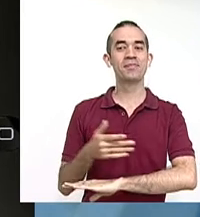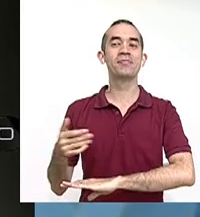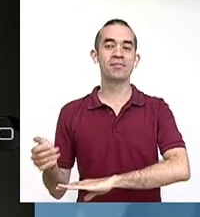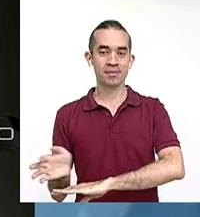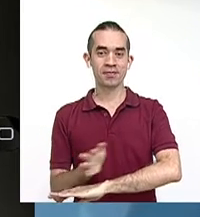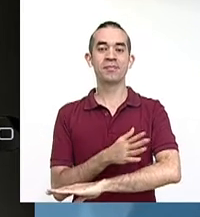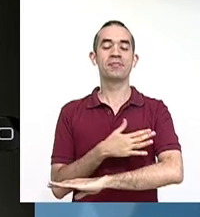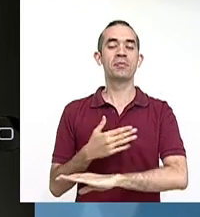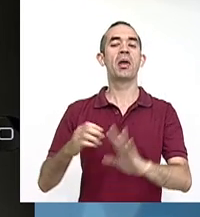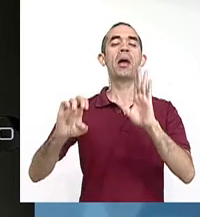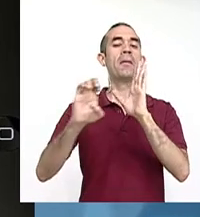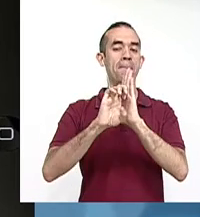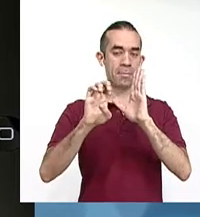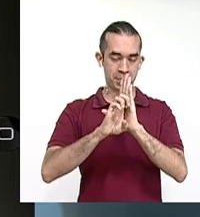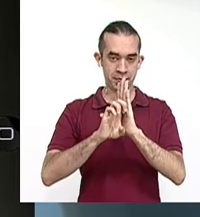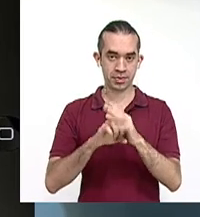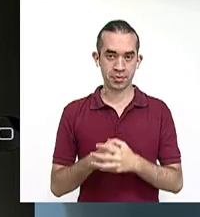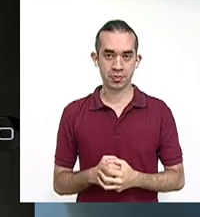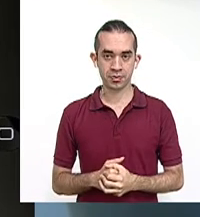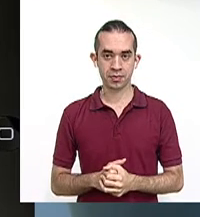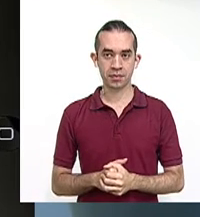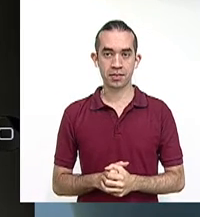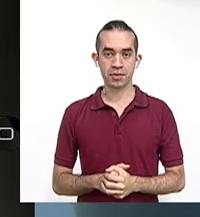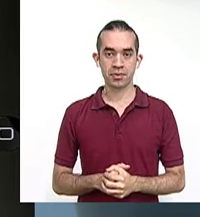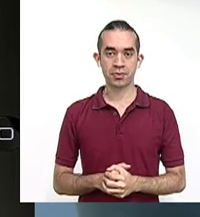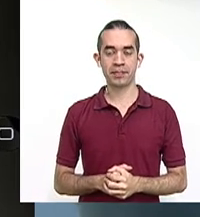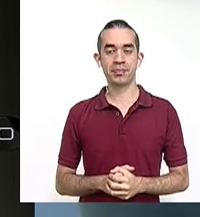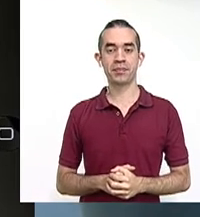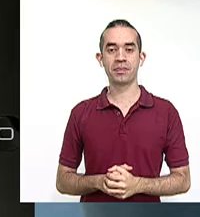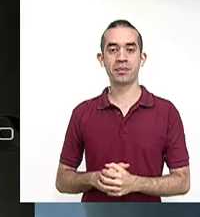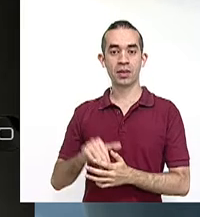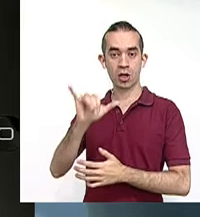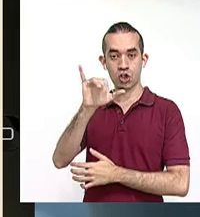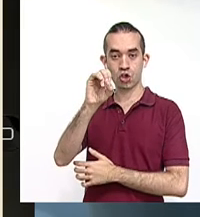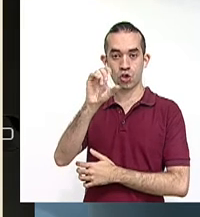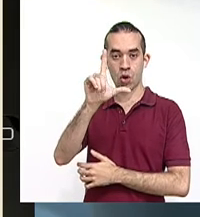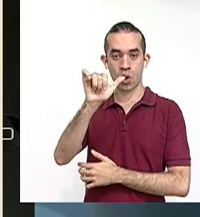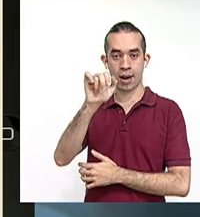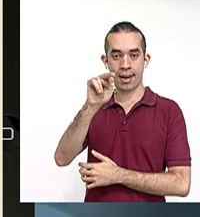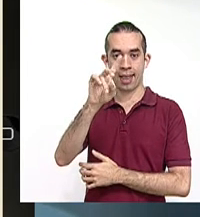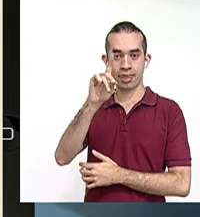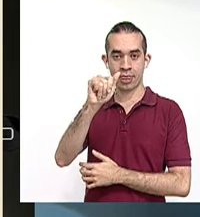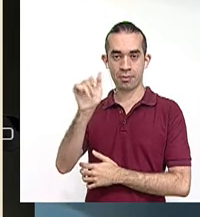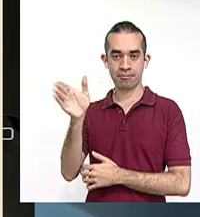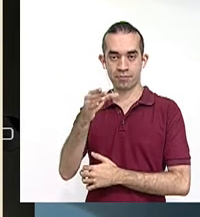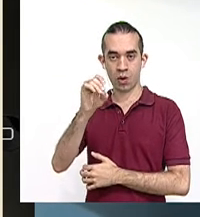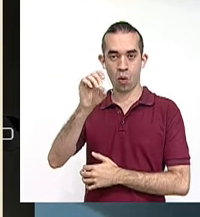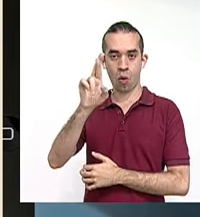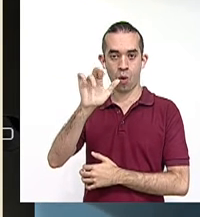Veamos un ejemplo, una cita del texto de Yolanda Auriemuno, ¿Qué hora es?